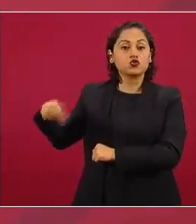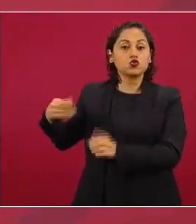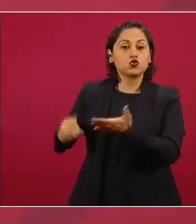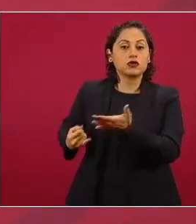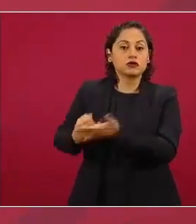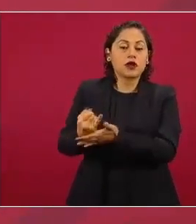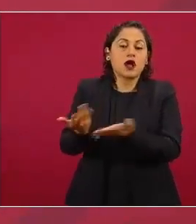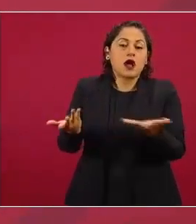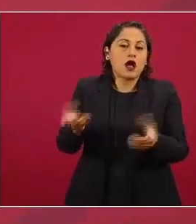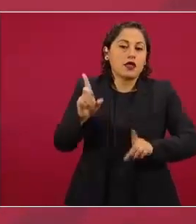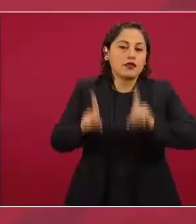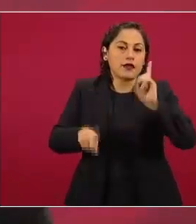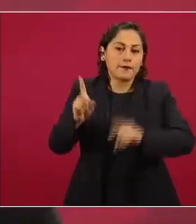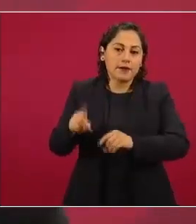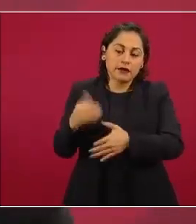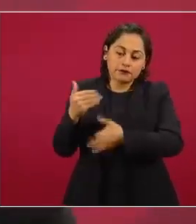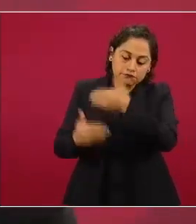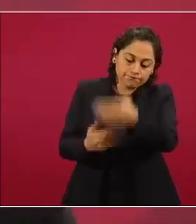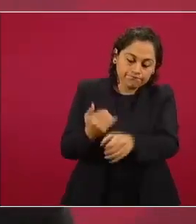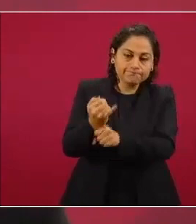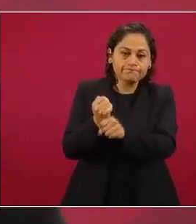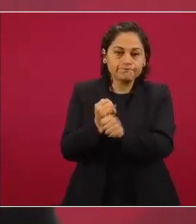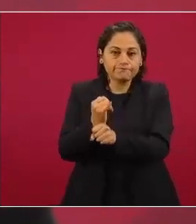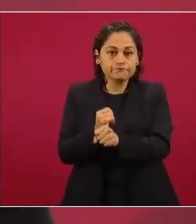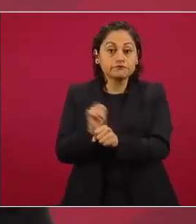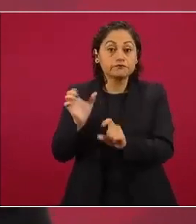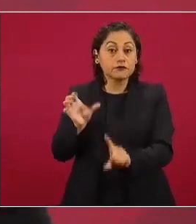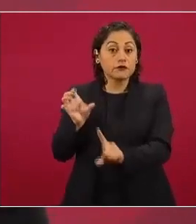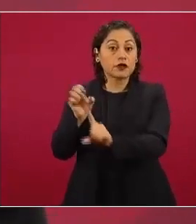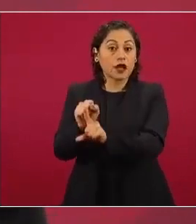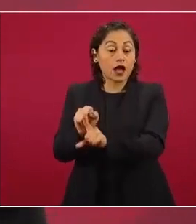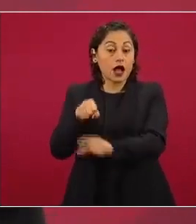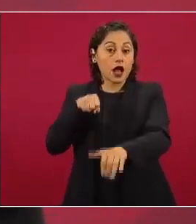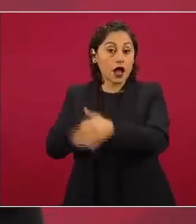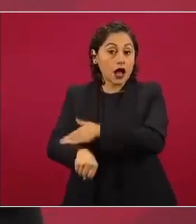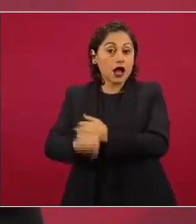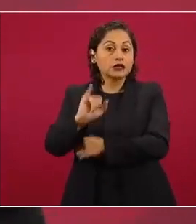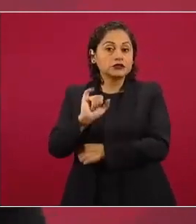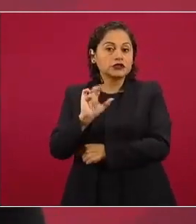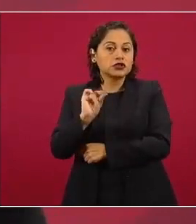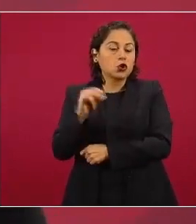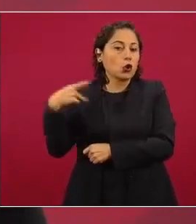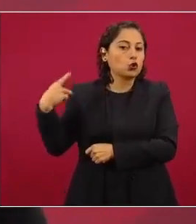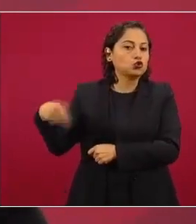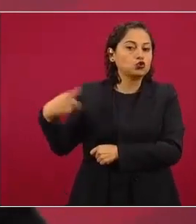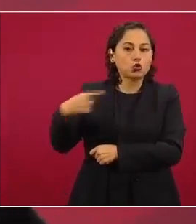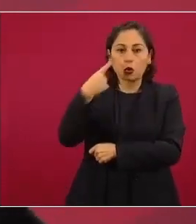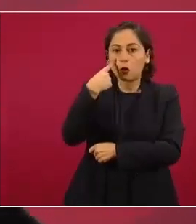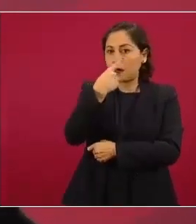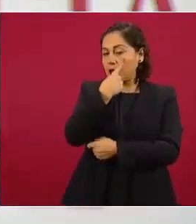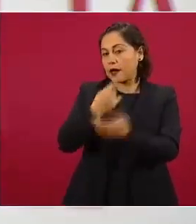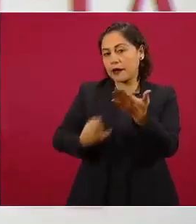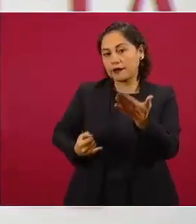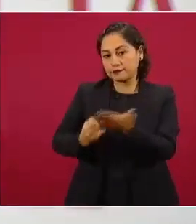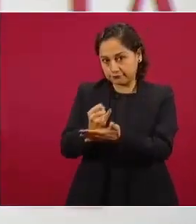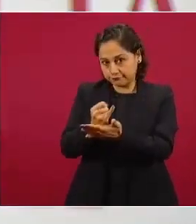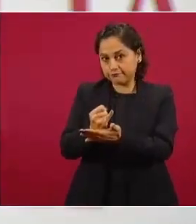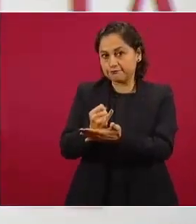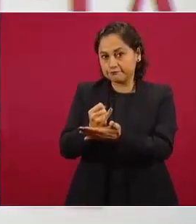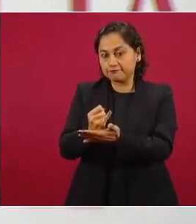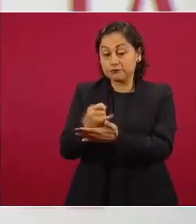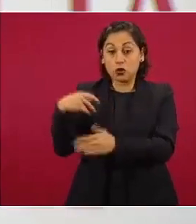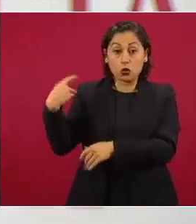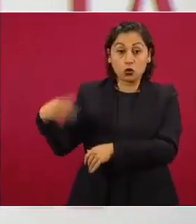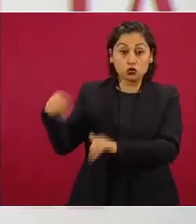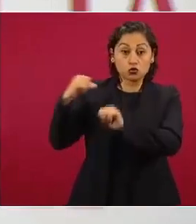investigación depende de las pruebas su valoración de las pruebas depende de todas las diligencias que tenga que hacer